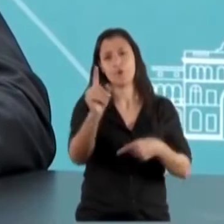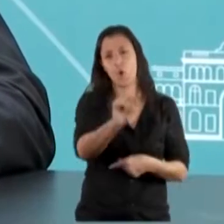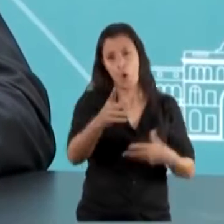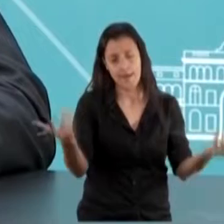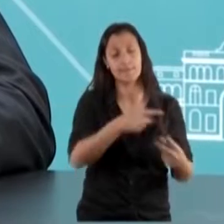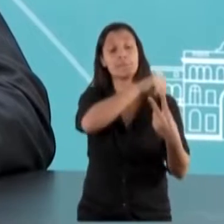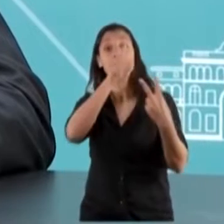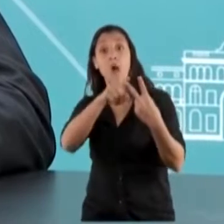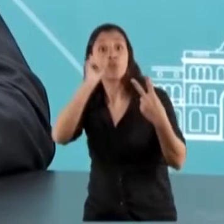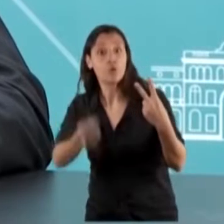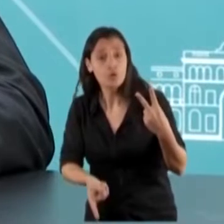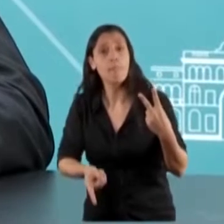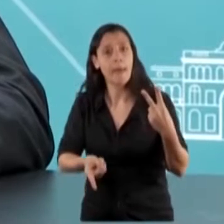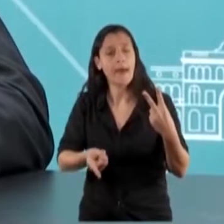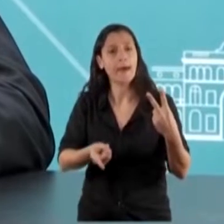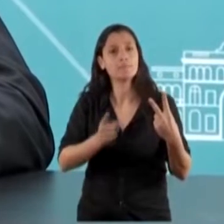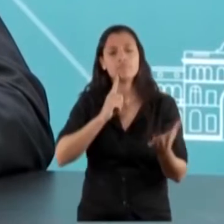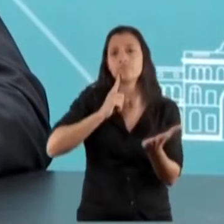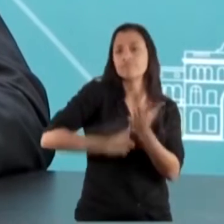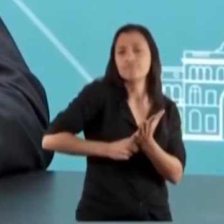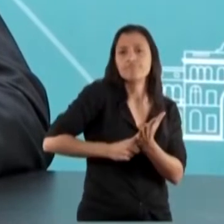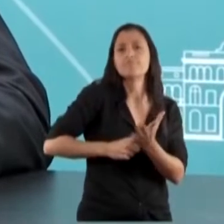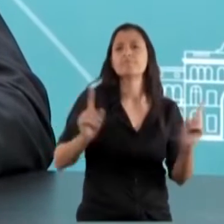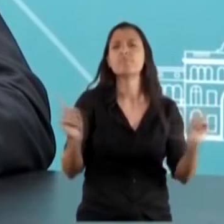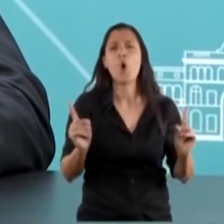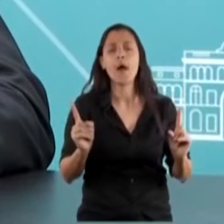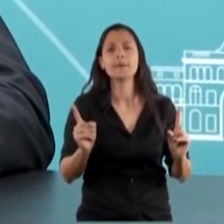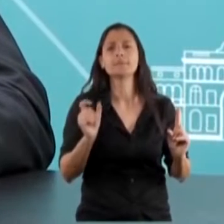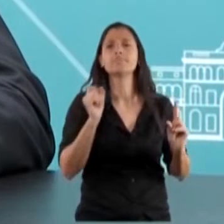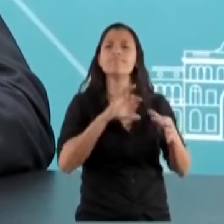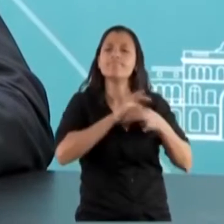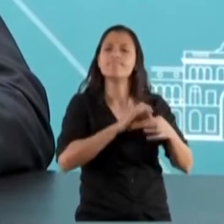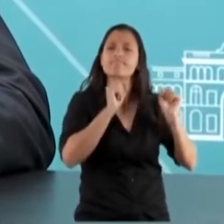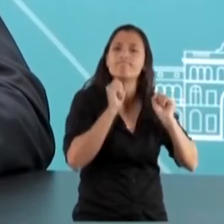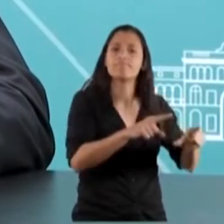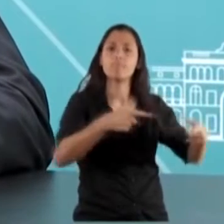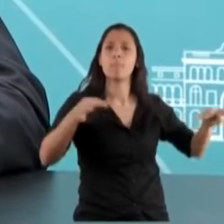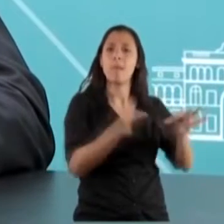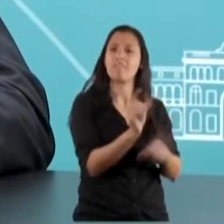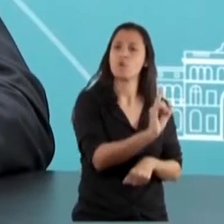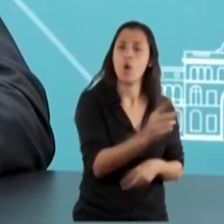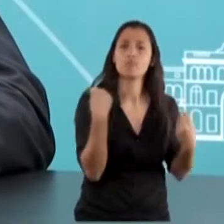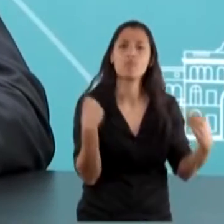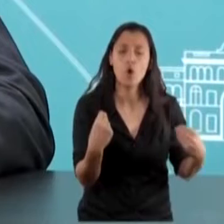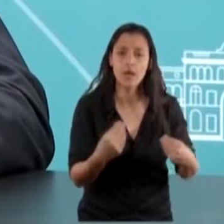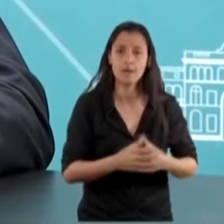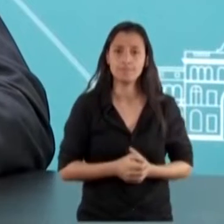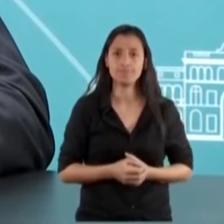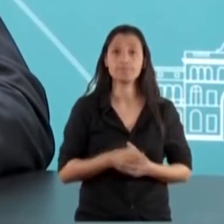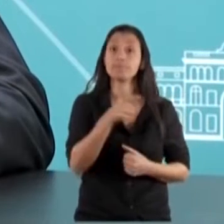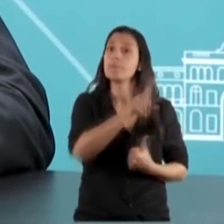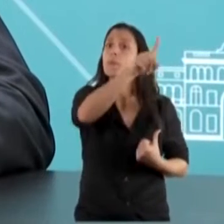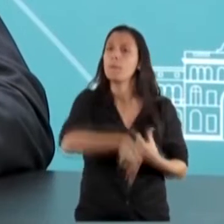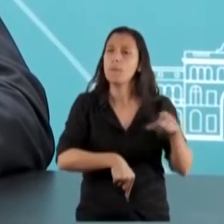segundo es que el principio de autodeterminación no se aplica a Malvinas porque es